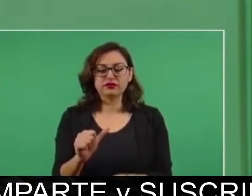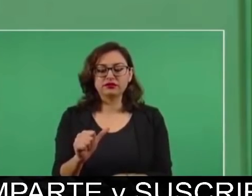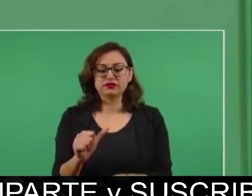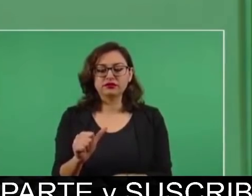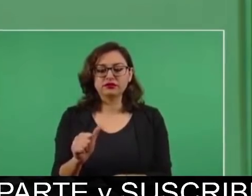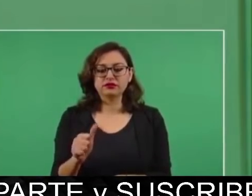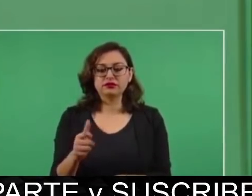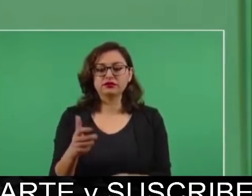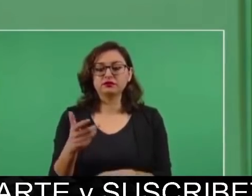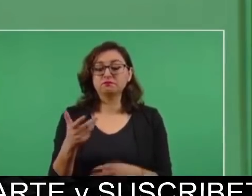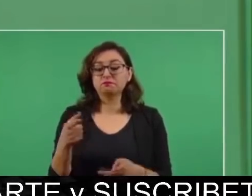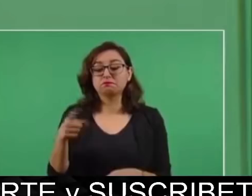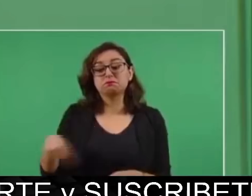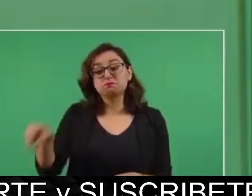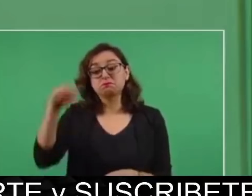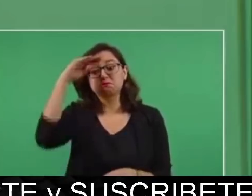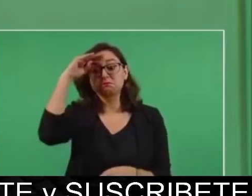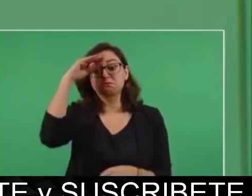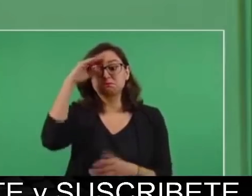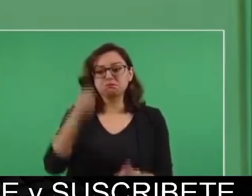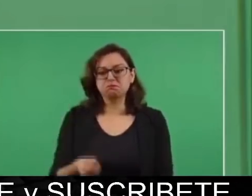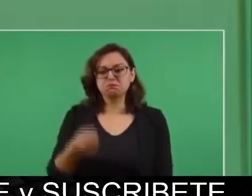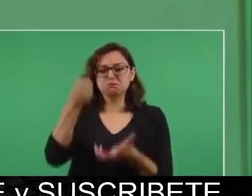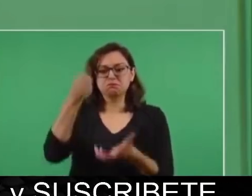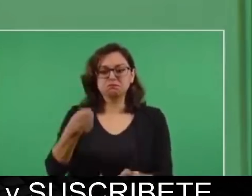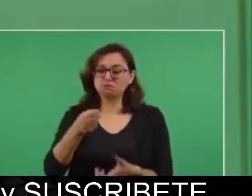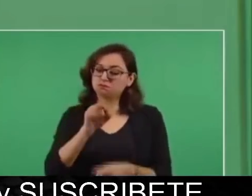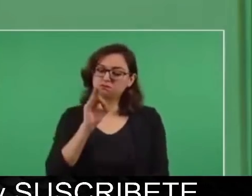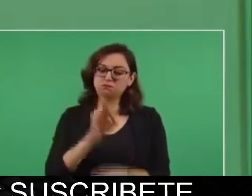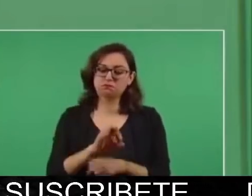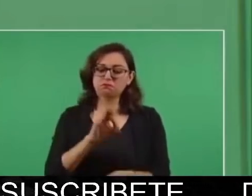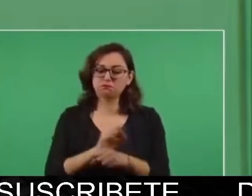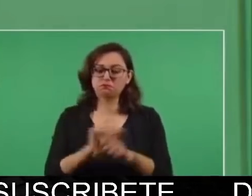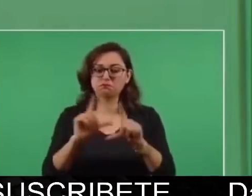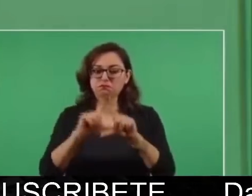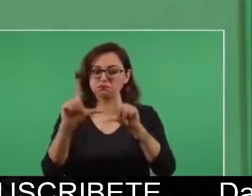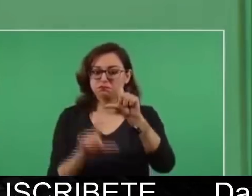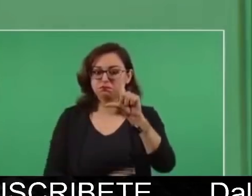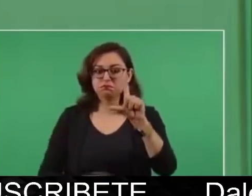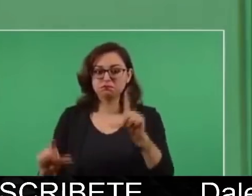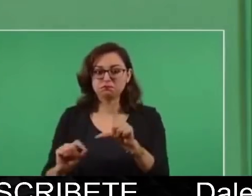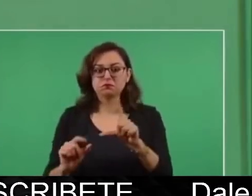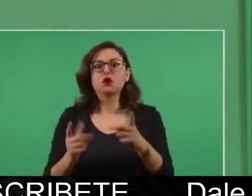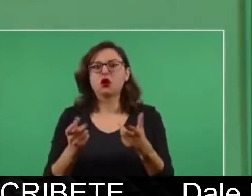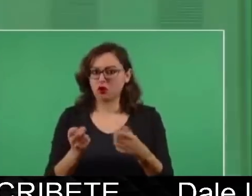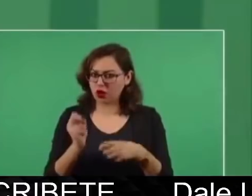porque consideraban el presupuesto como un asunto de seguridad nacional y no informaban.